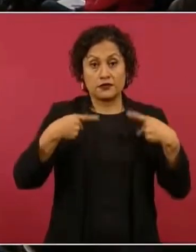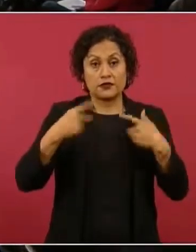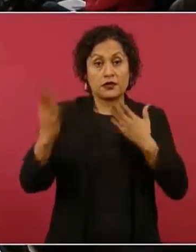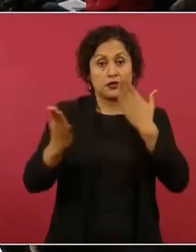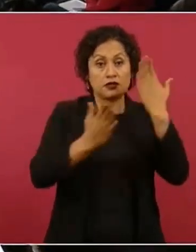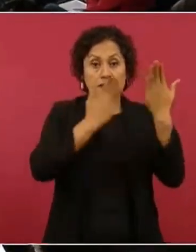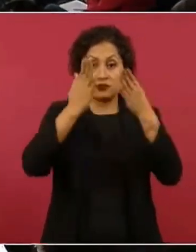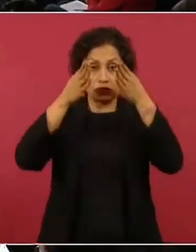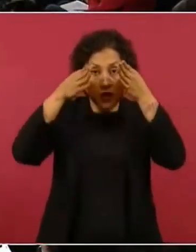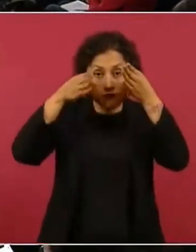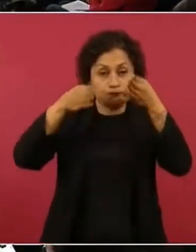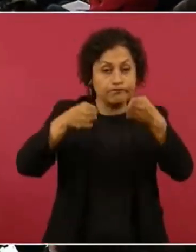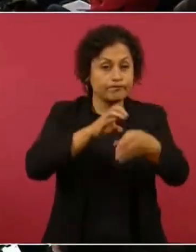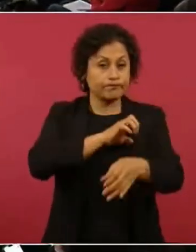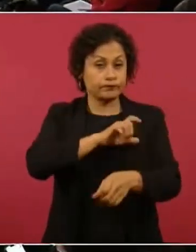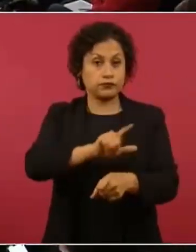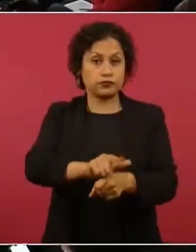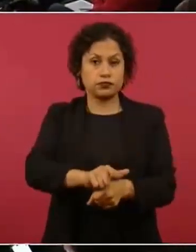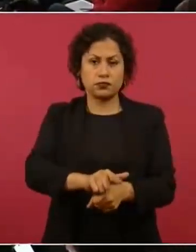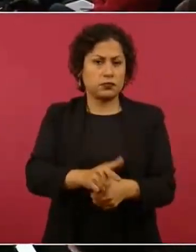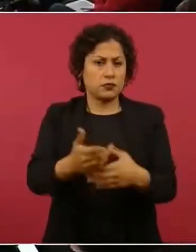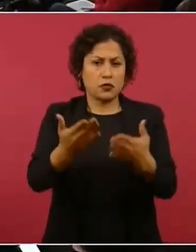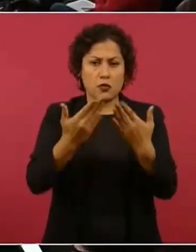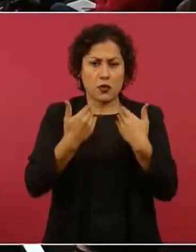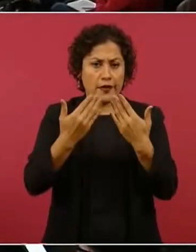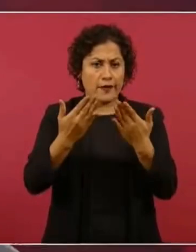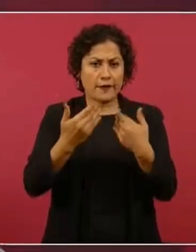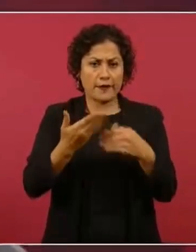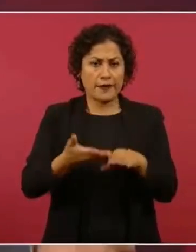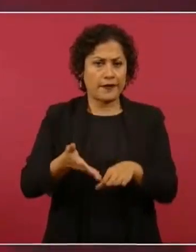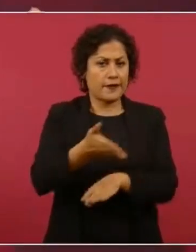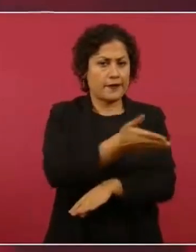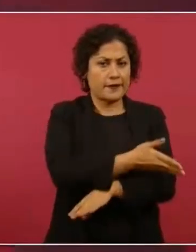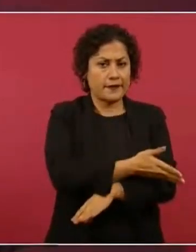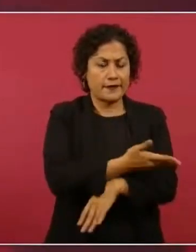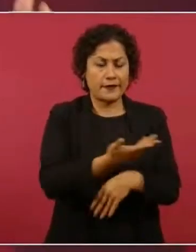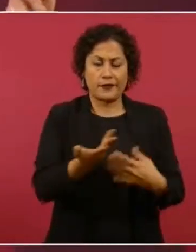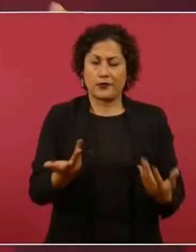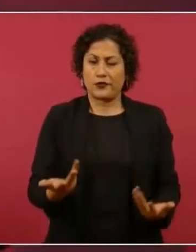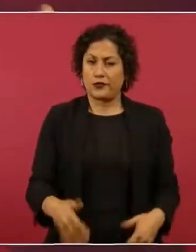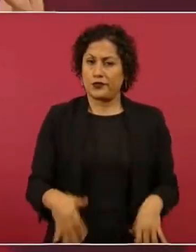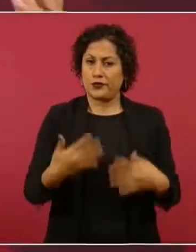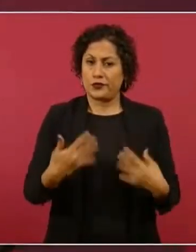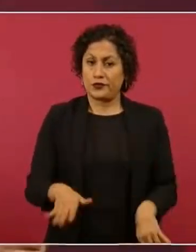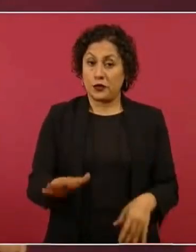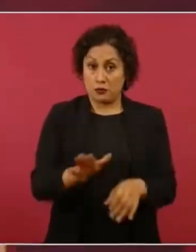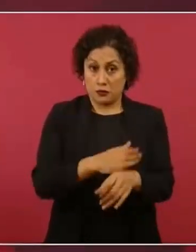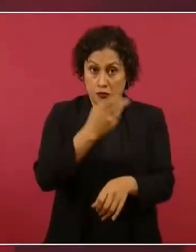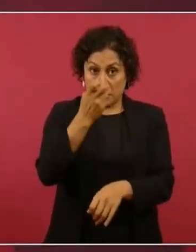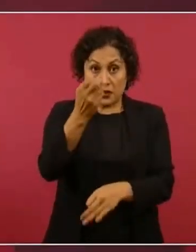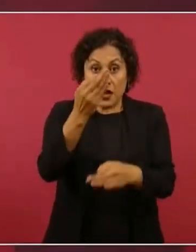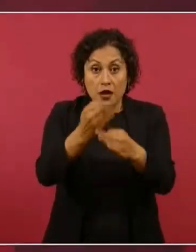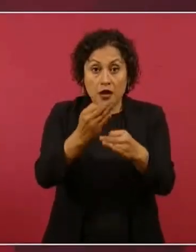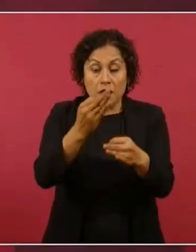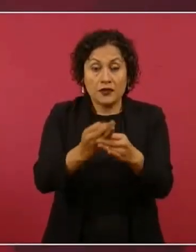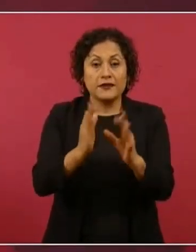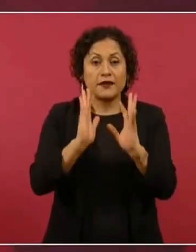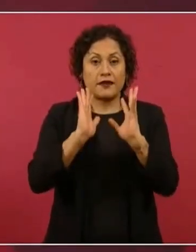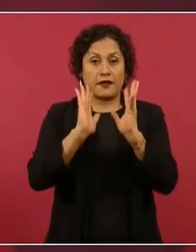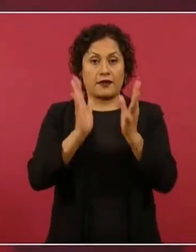Entonces, ahora estamos abriendo escuelas de medicina.